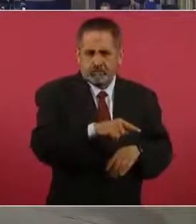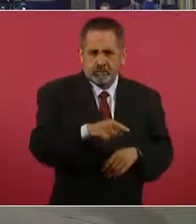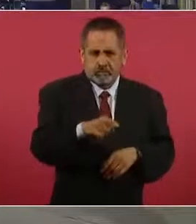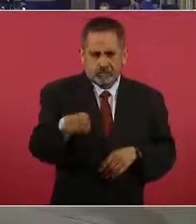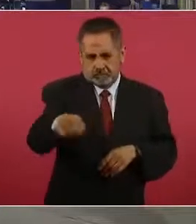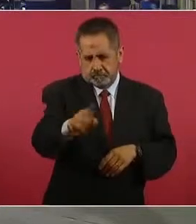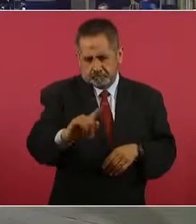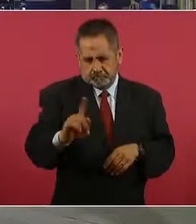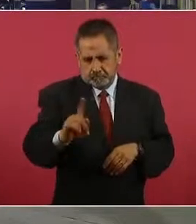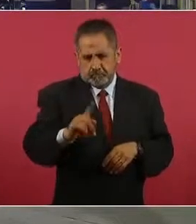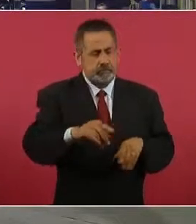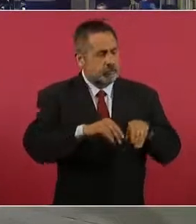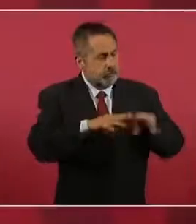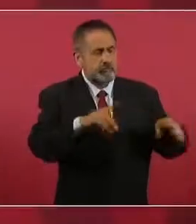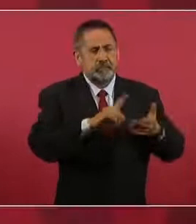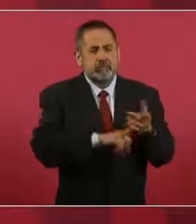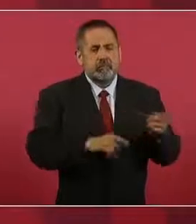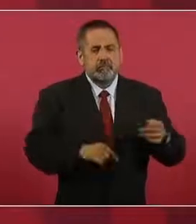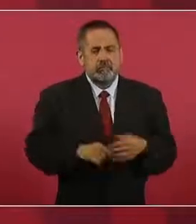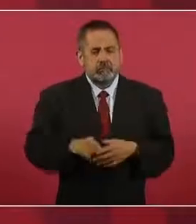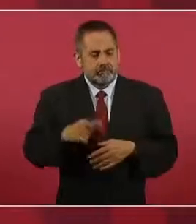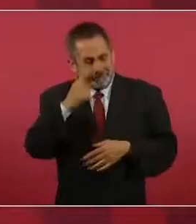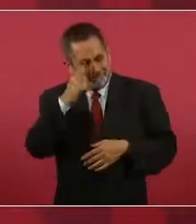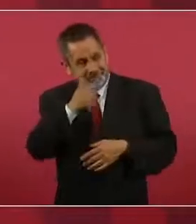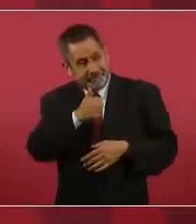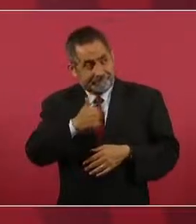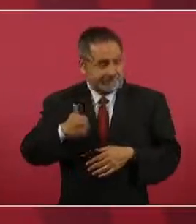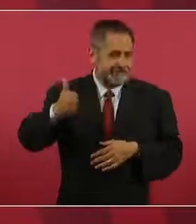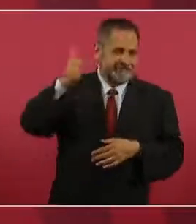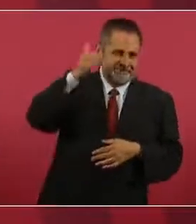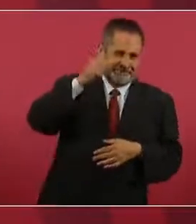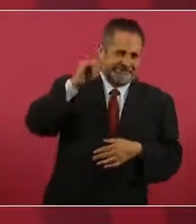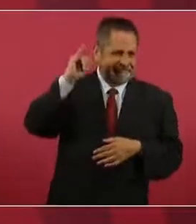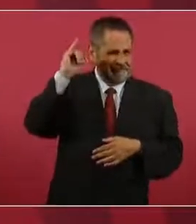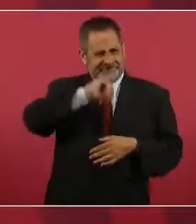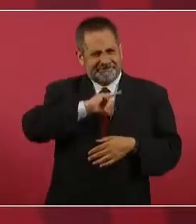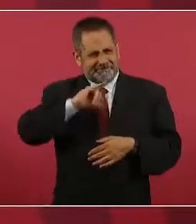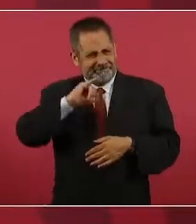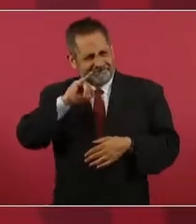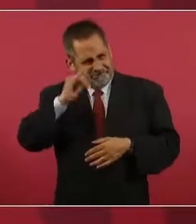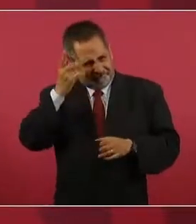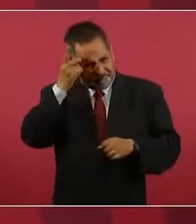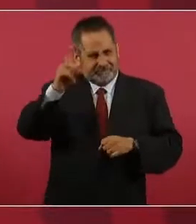ustedes. Me refiero para los machuchones. Entonces,